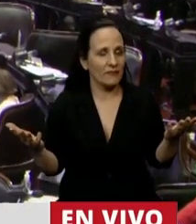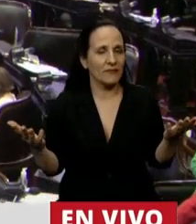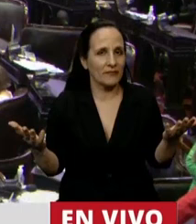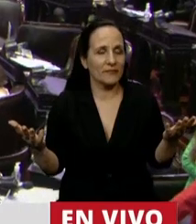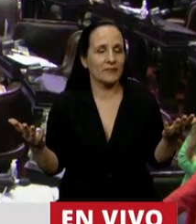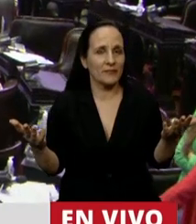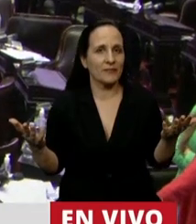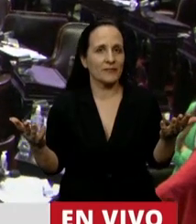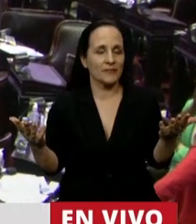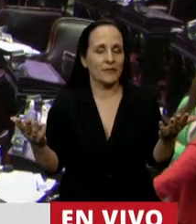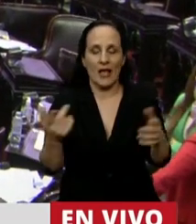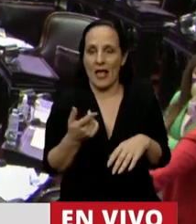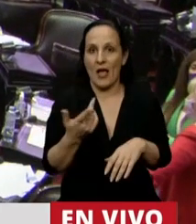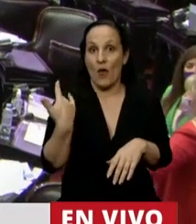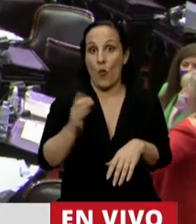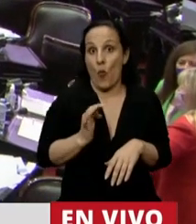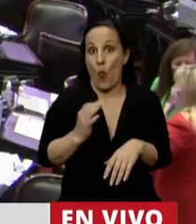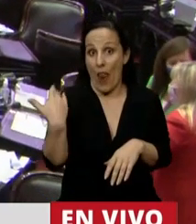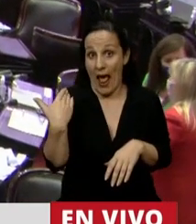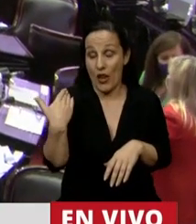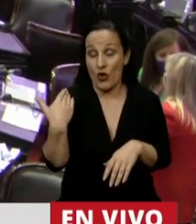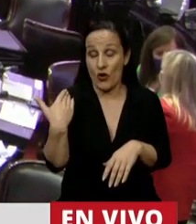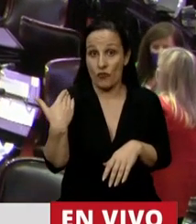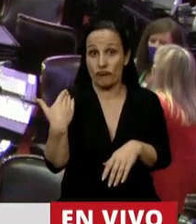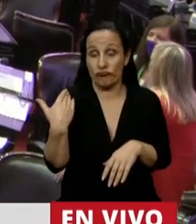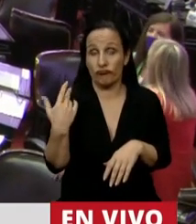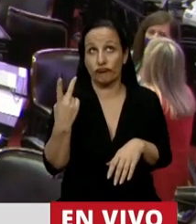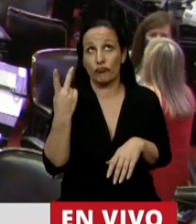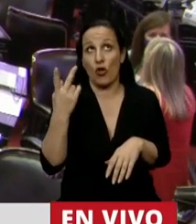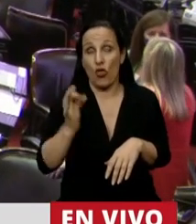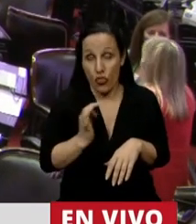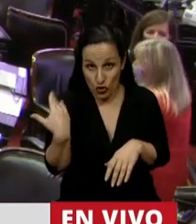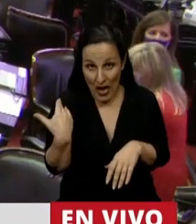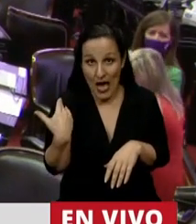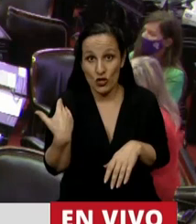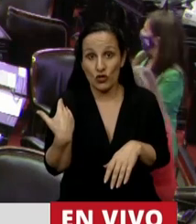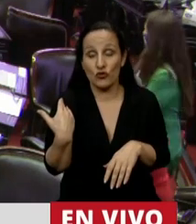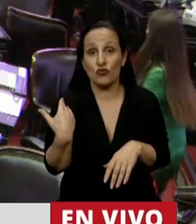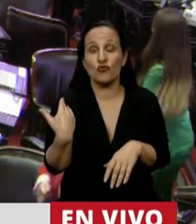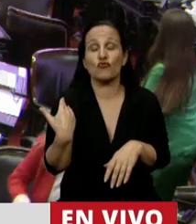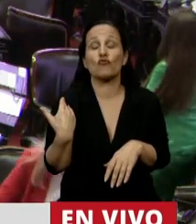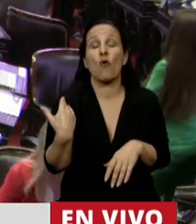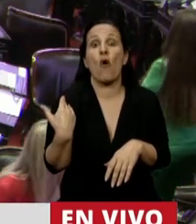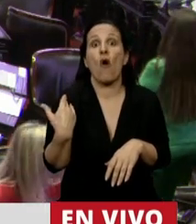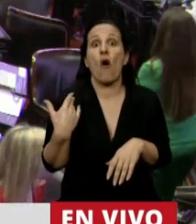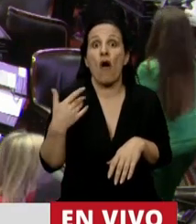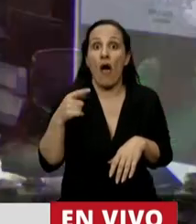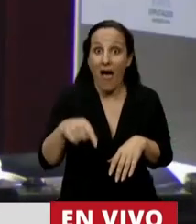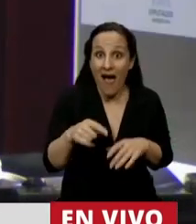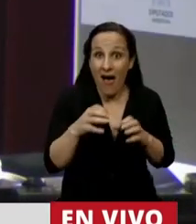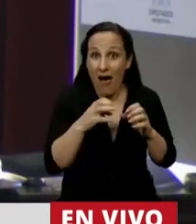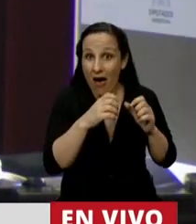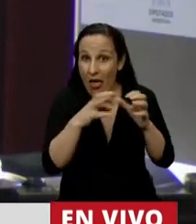Hace un año, hace dos años, no hubiésemos estado